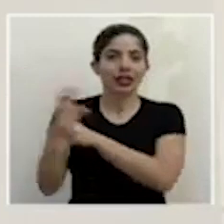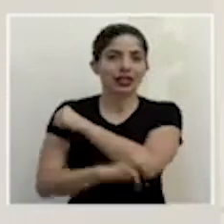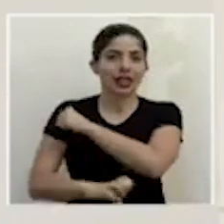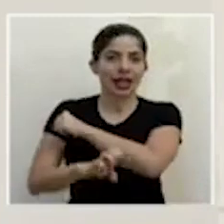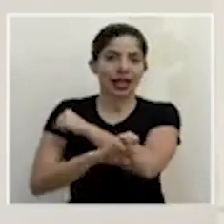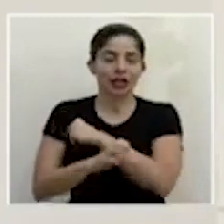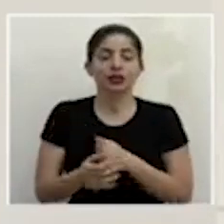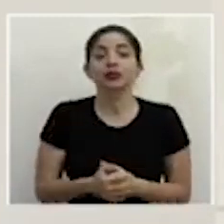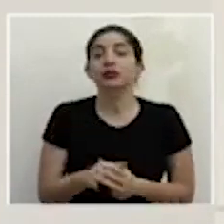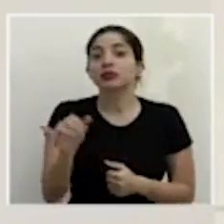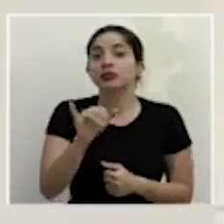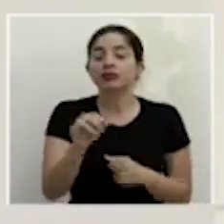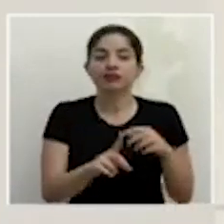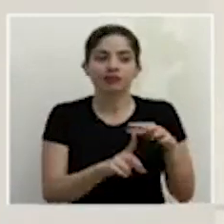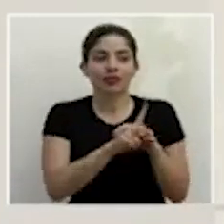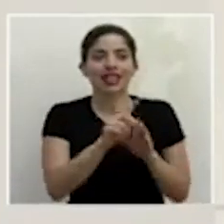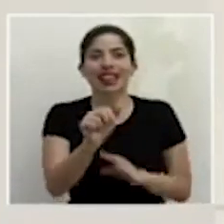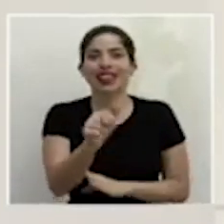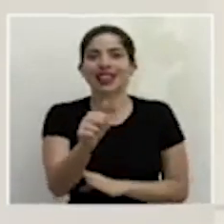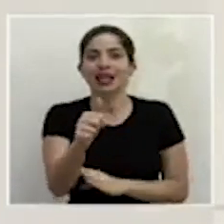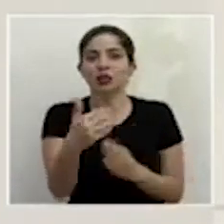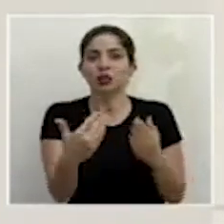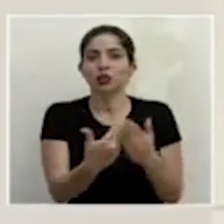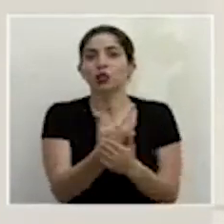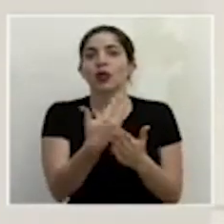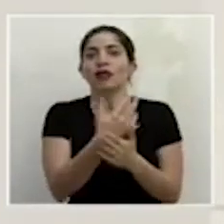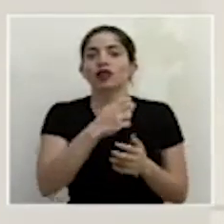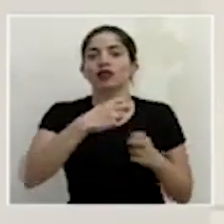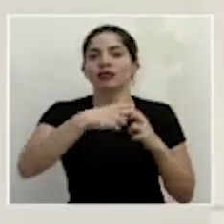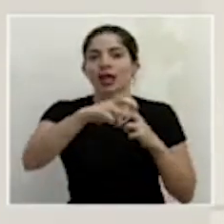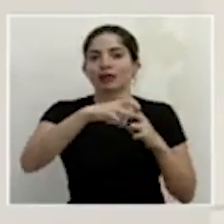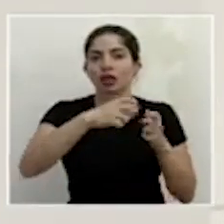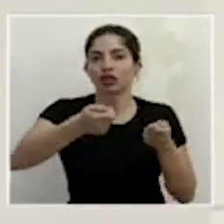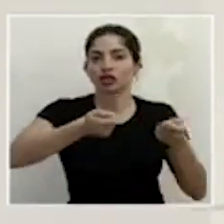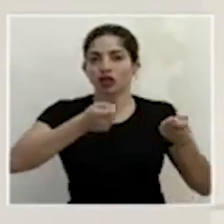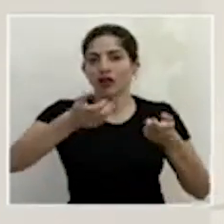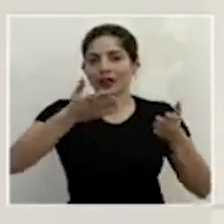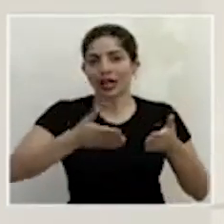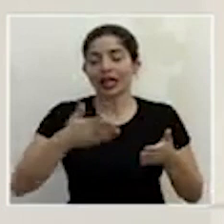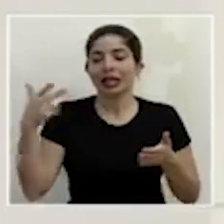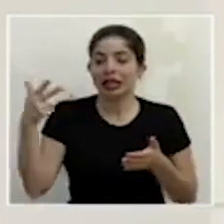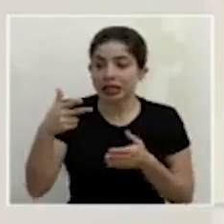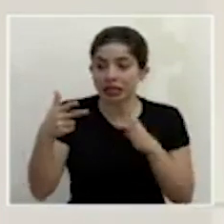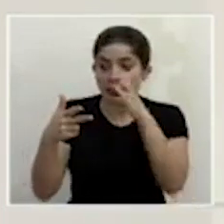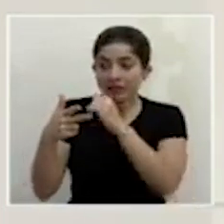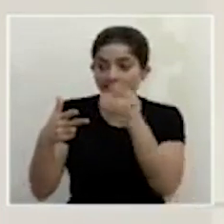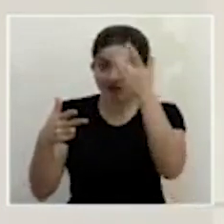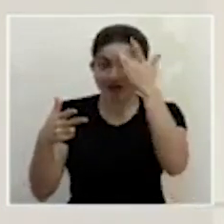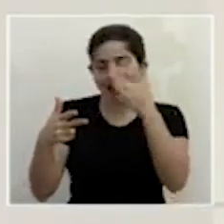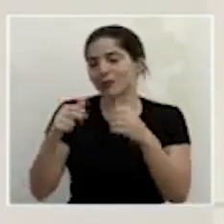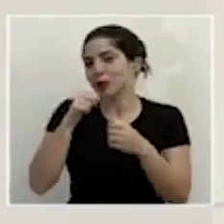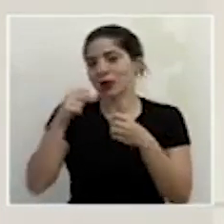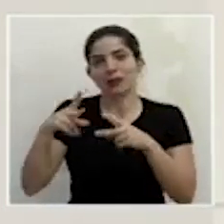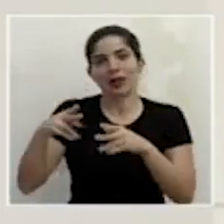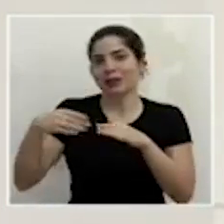Asimismo, se registran 10 casos nuevos de transportistas, a los cuales no se les autorizó el ingreso a Costa Rica por tener resultado positivo en la